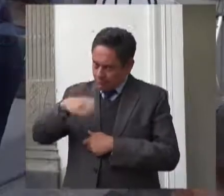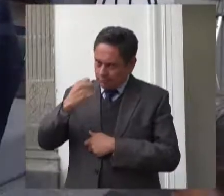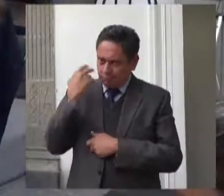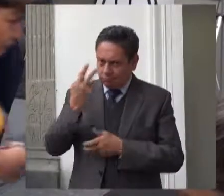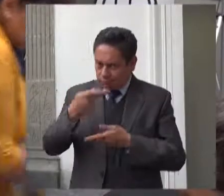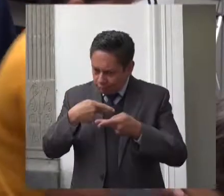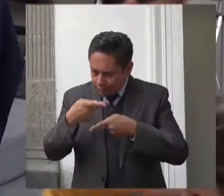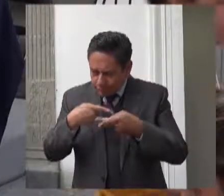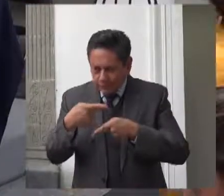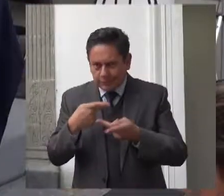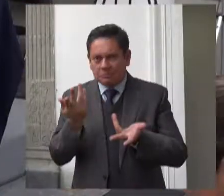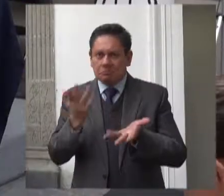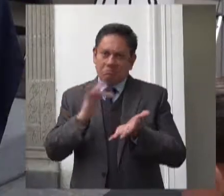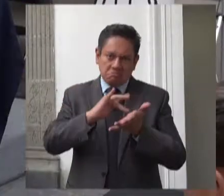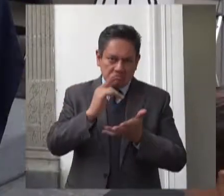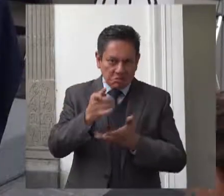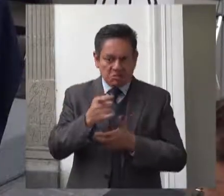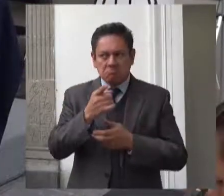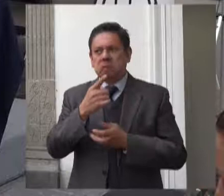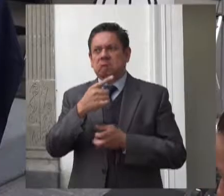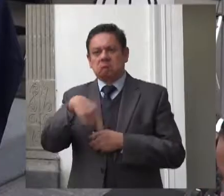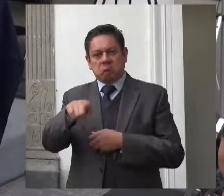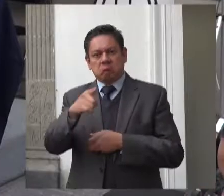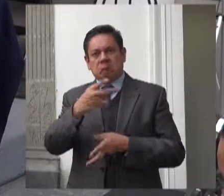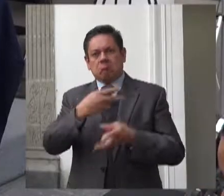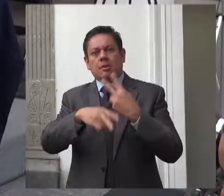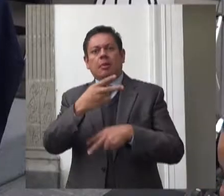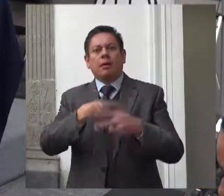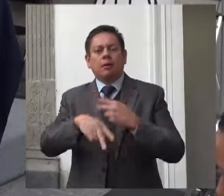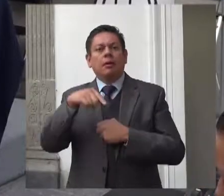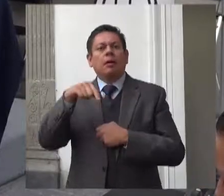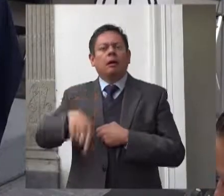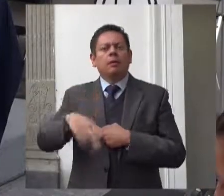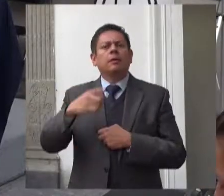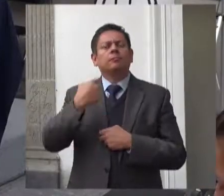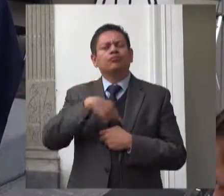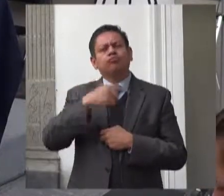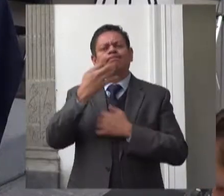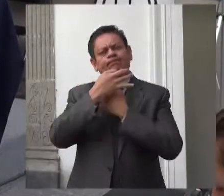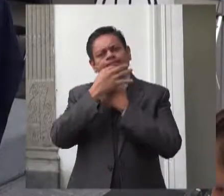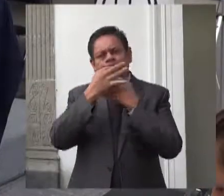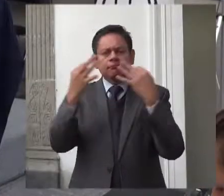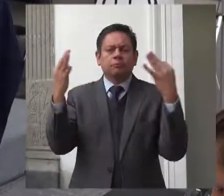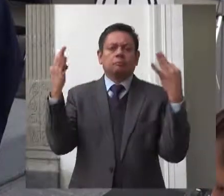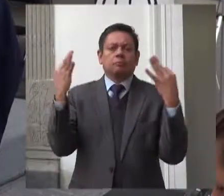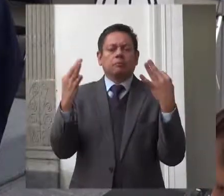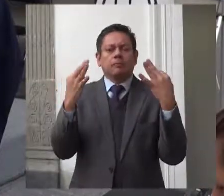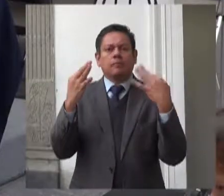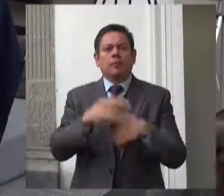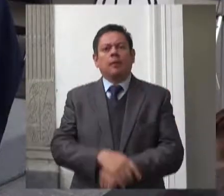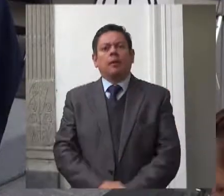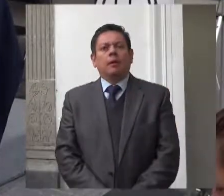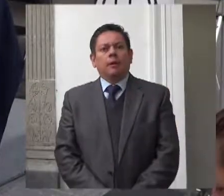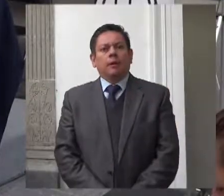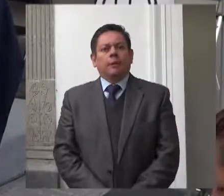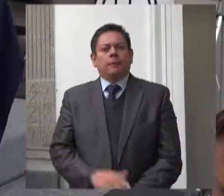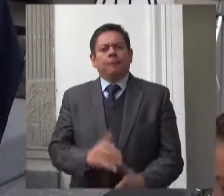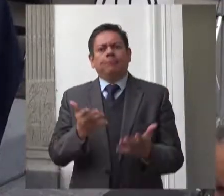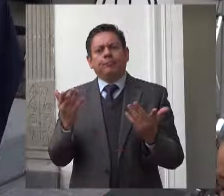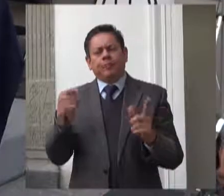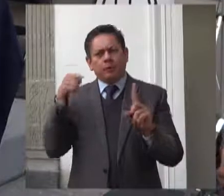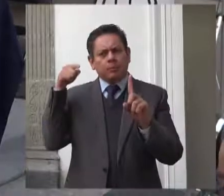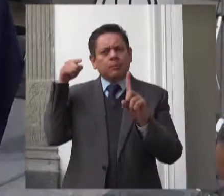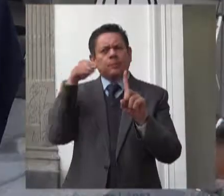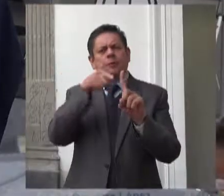reconocidos por su presencia a esta conferencia de prensa, donde se dará a conocer, por parte de la Comisión